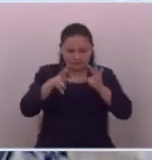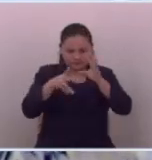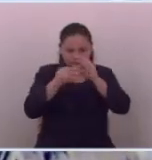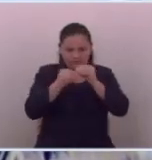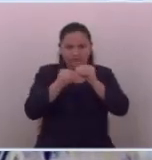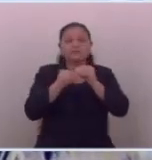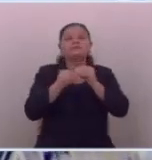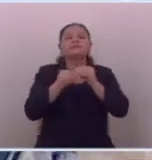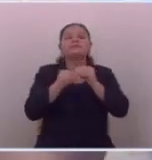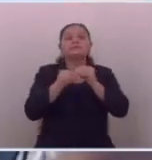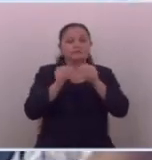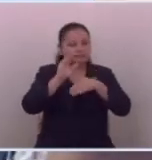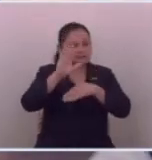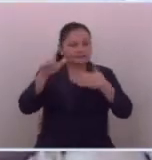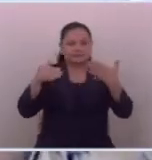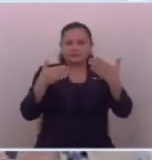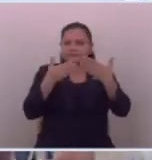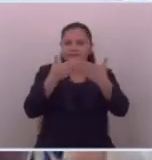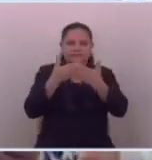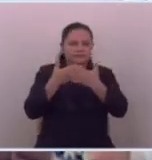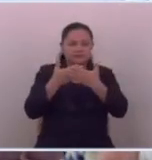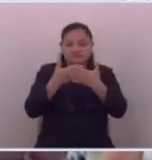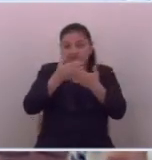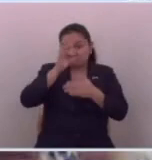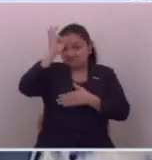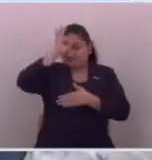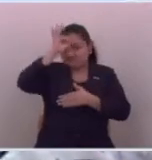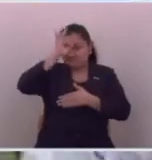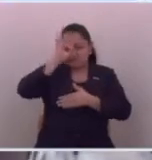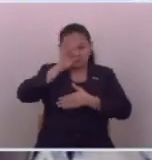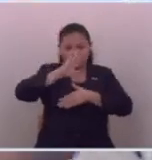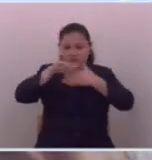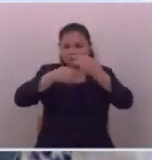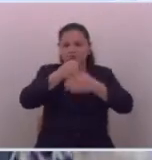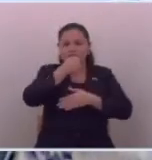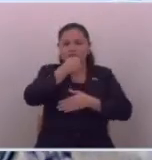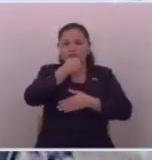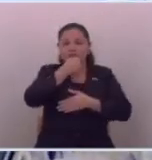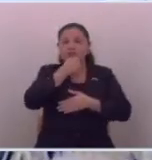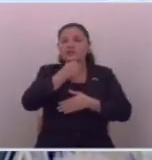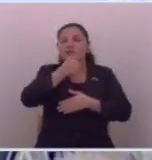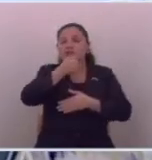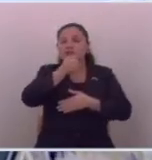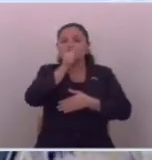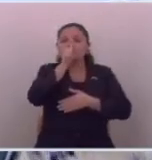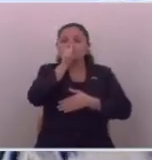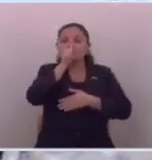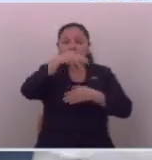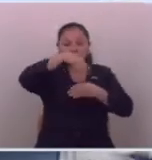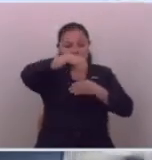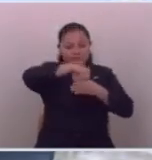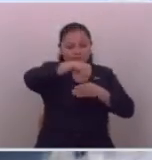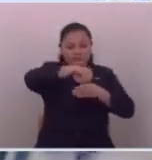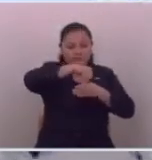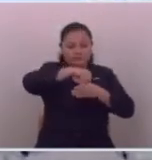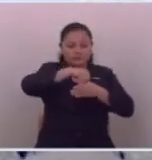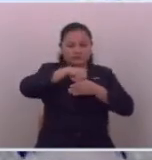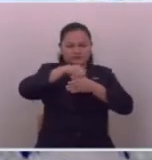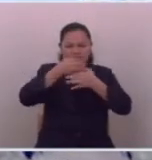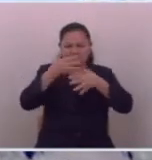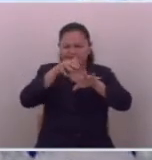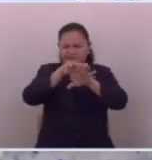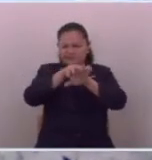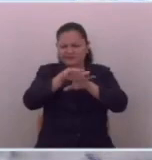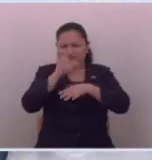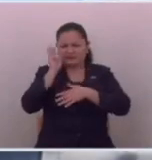todo aquello que no conocemos a detalle porque es información reservada y además hay una mezcla rara